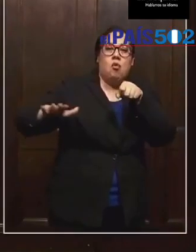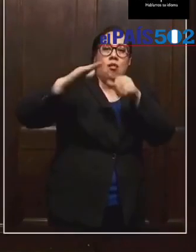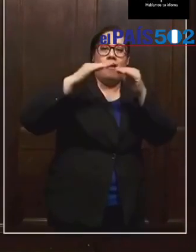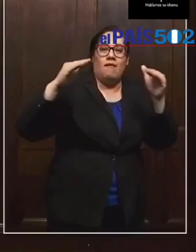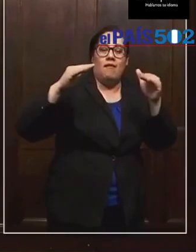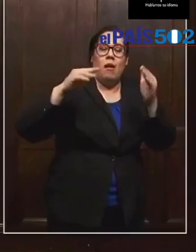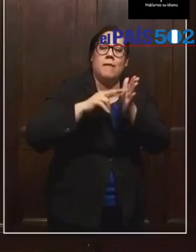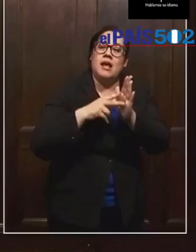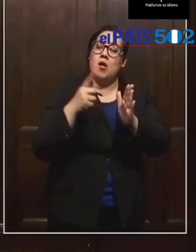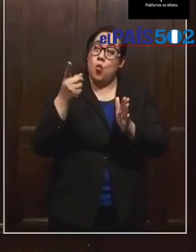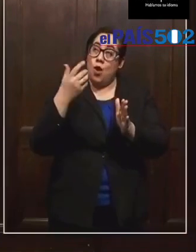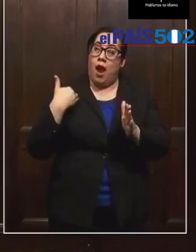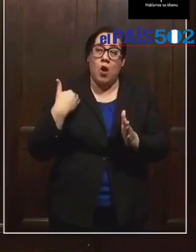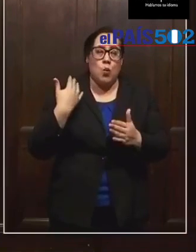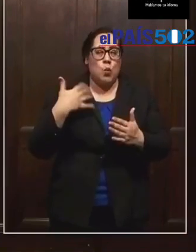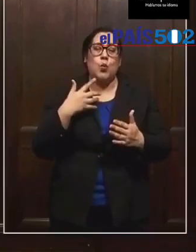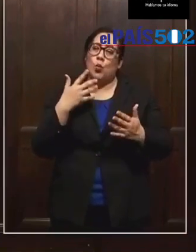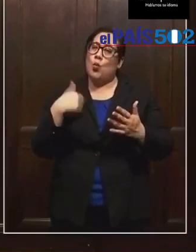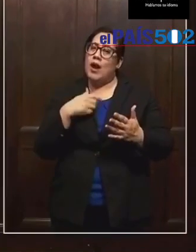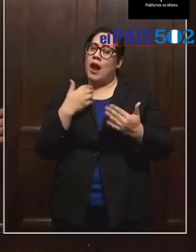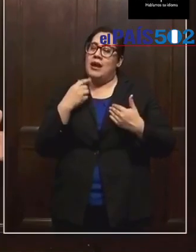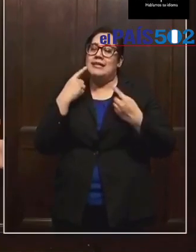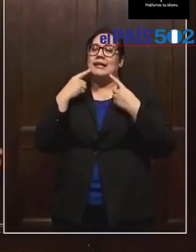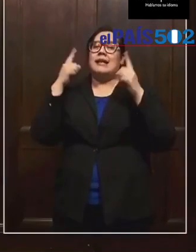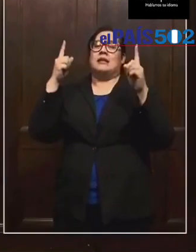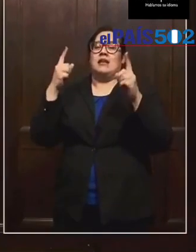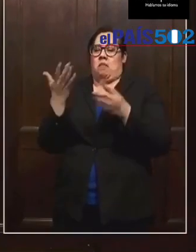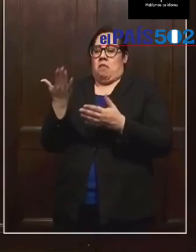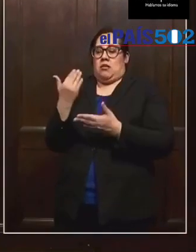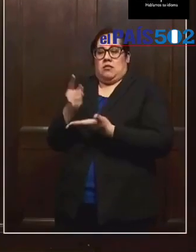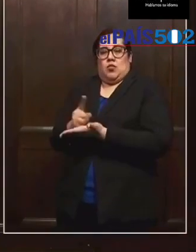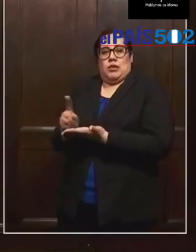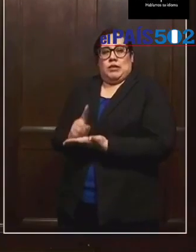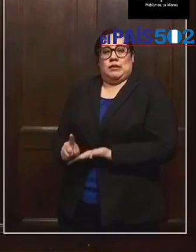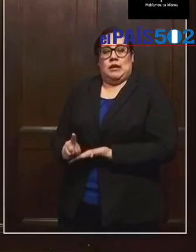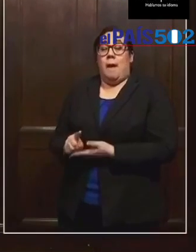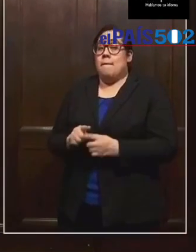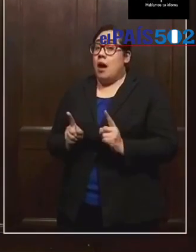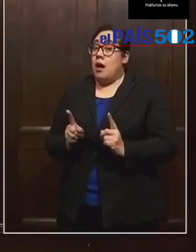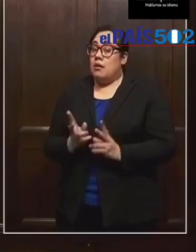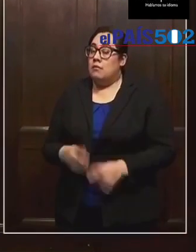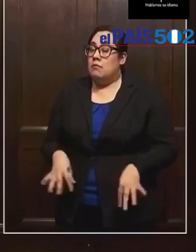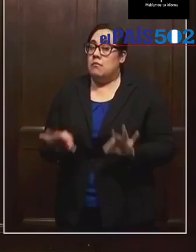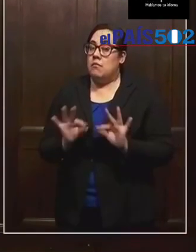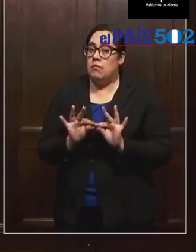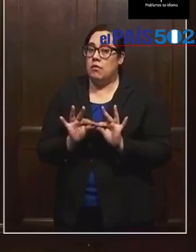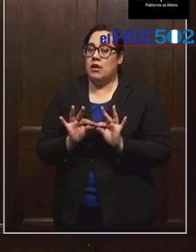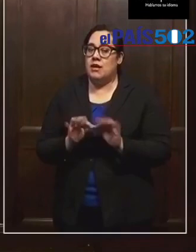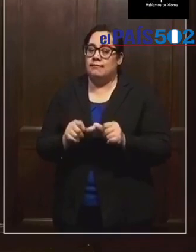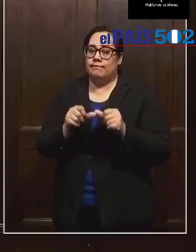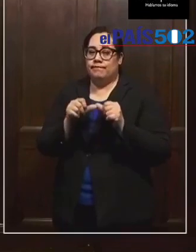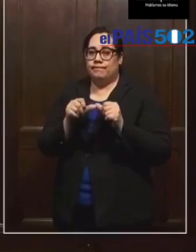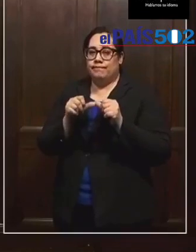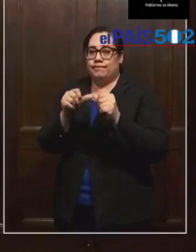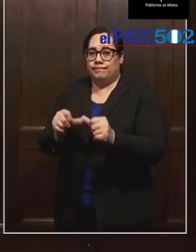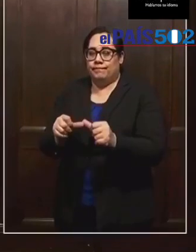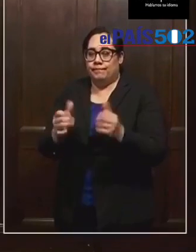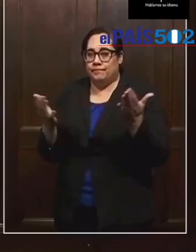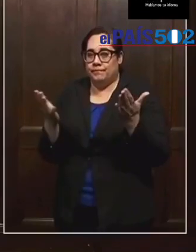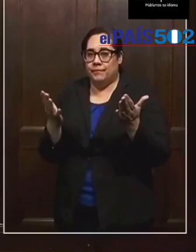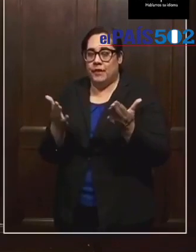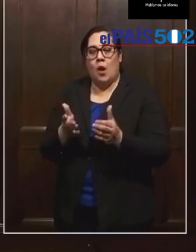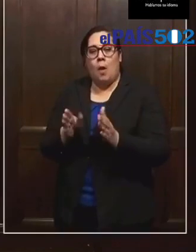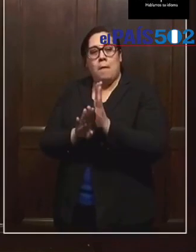tuvimos mucho éxito en estas semanas pasadas. Pero es importante mantener el